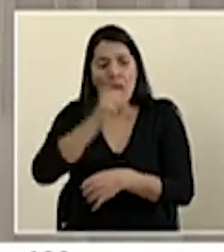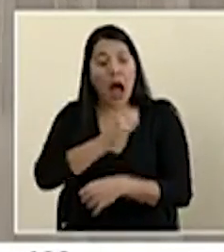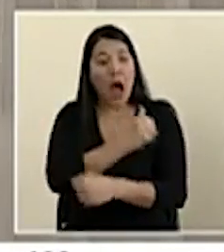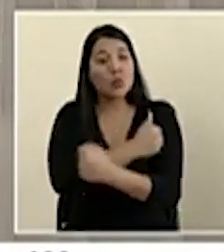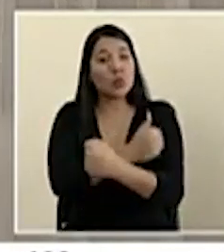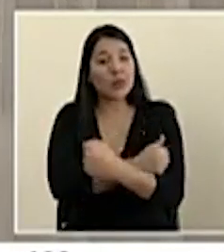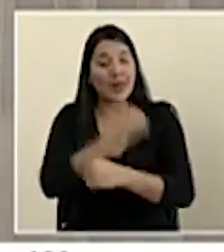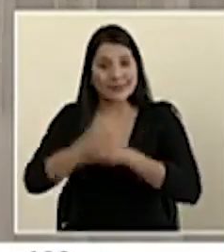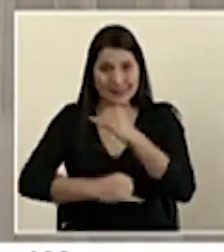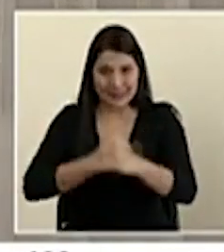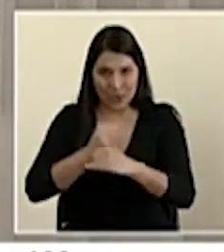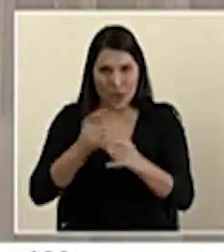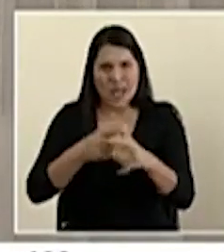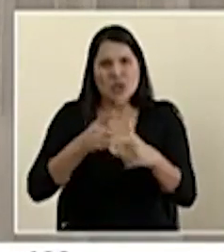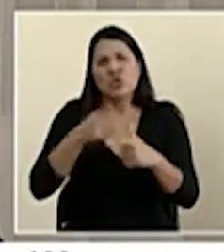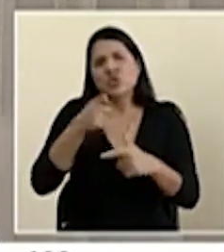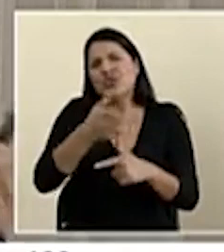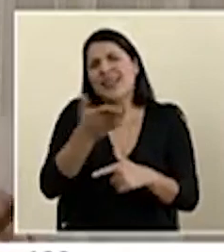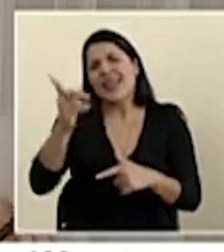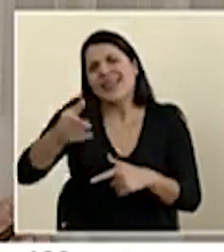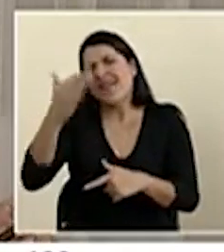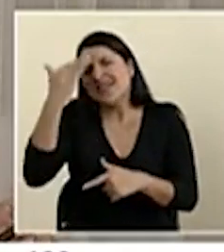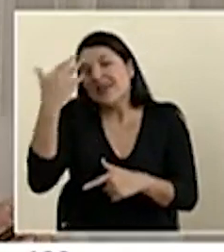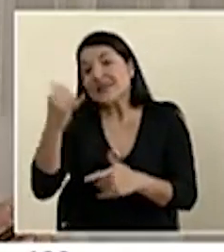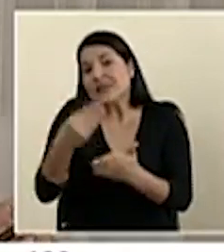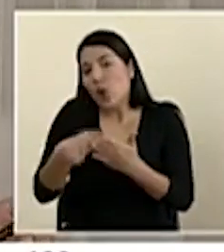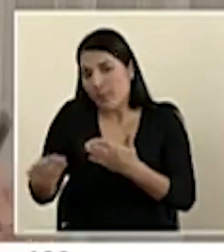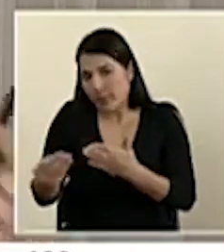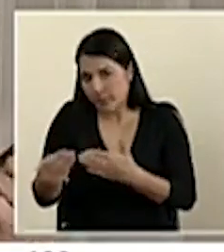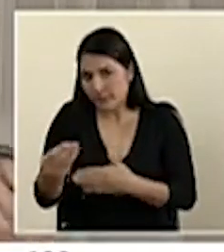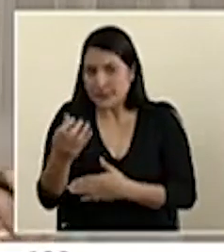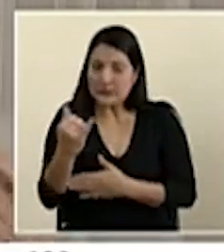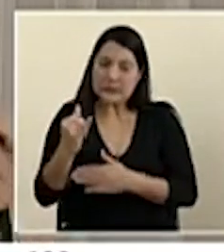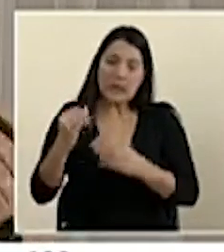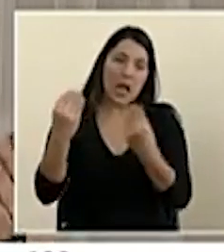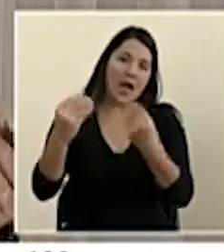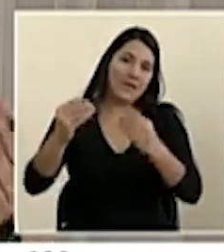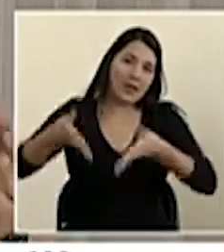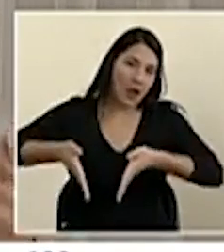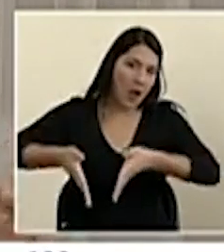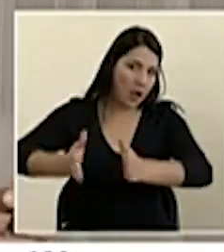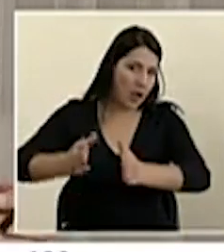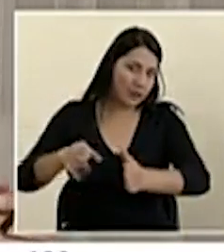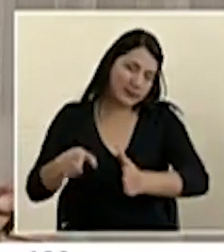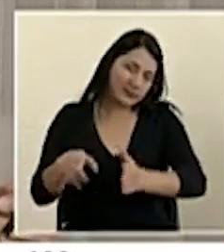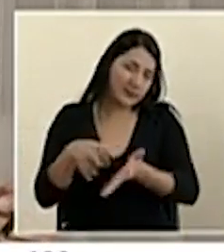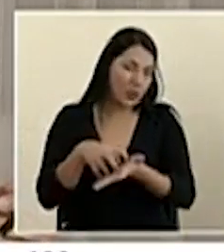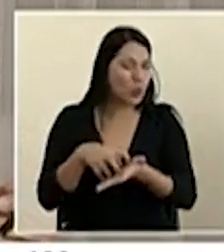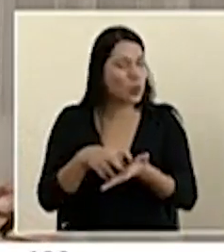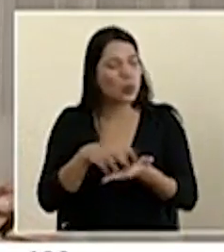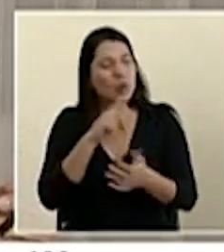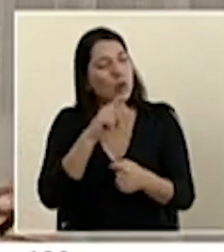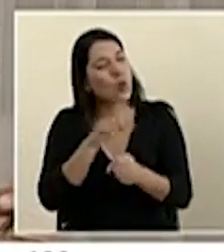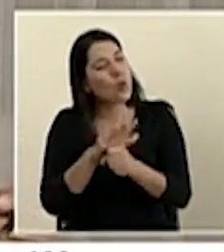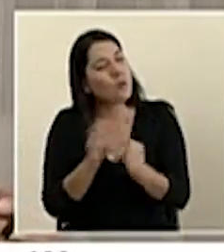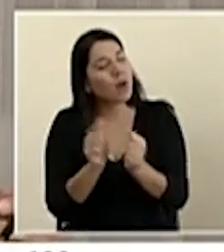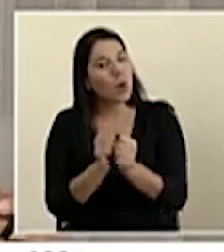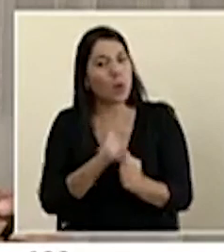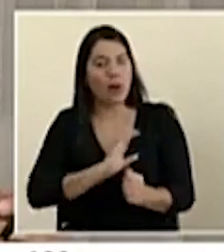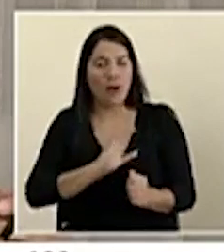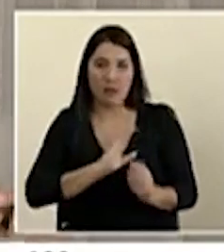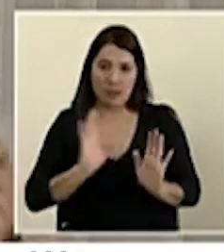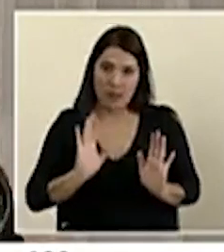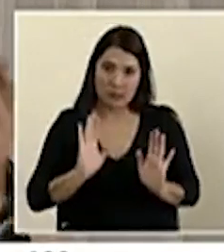lo que tienen que verificar ustedes es, bueno, primero, si la venden en la calle, pues ya muy dudoso justamente que cumpla con algunos parámetros de calidad.